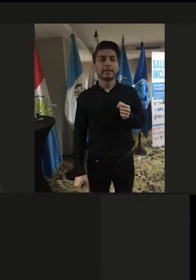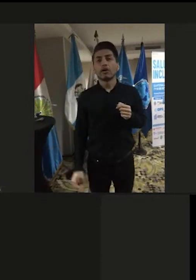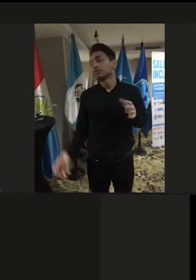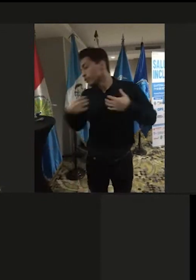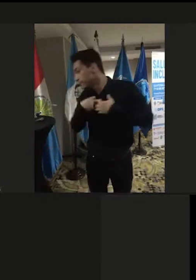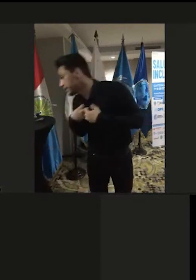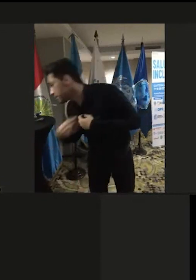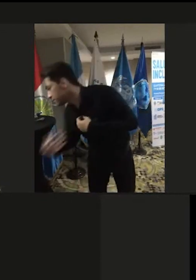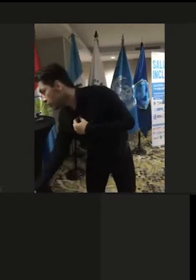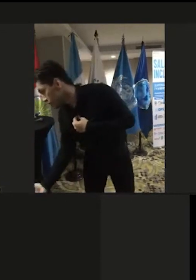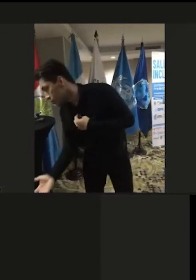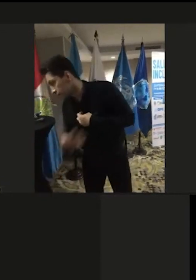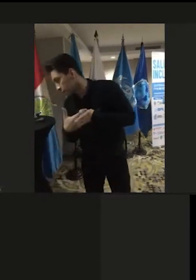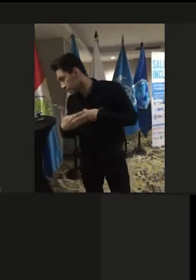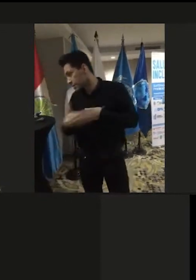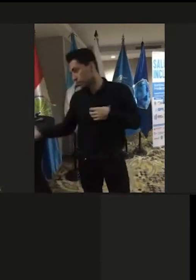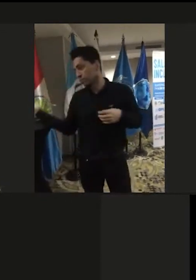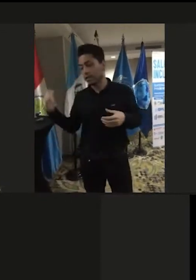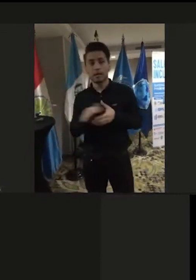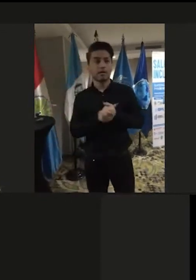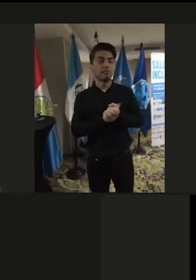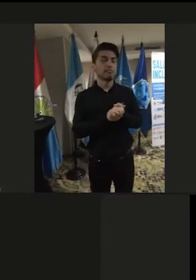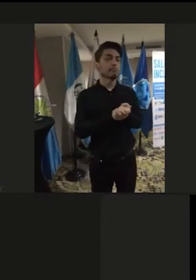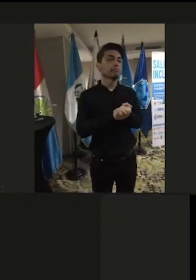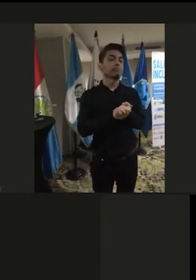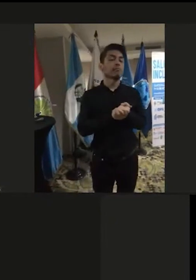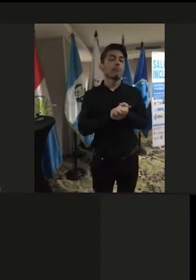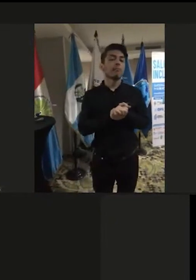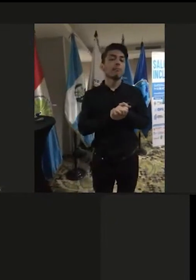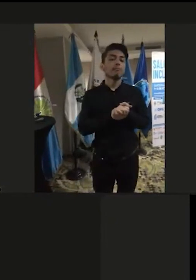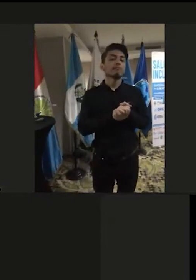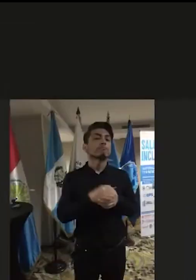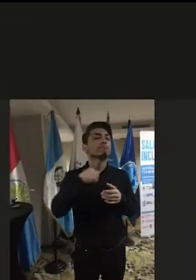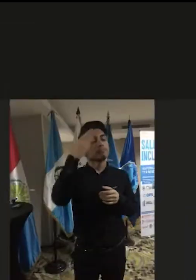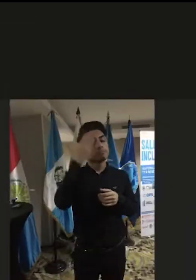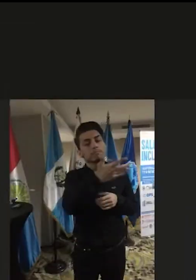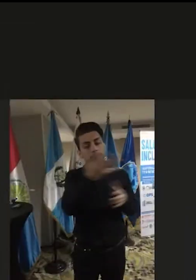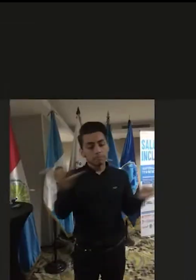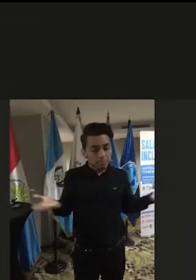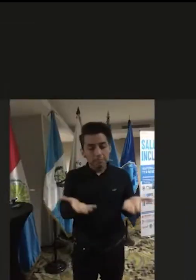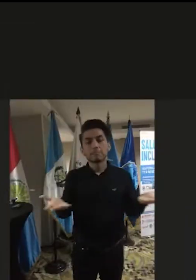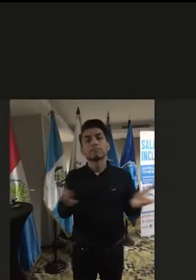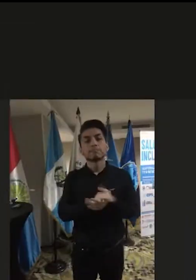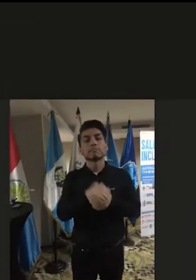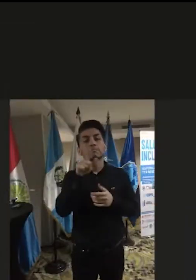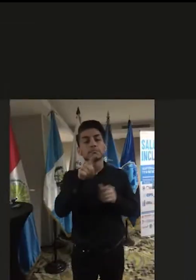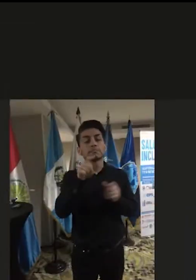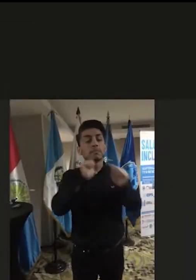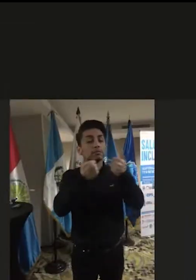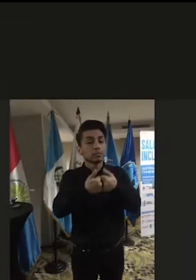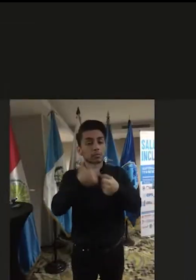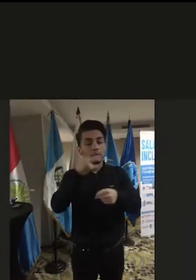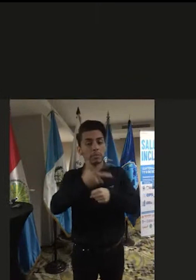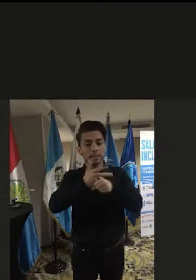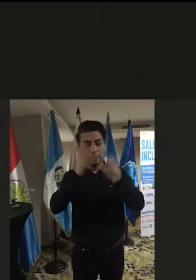decir algunas palabras. en realidad agradezco el espacio en nombre de la Asociación Guatemala de